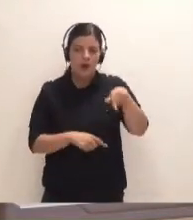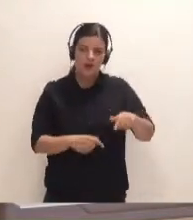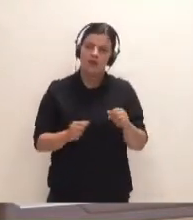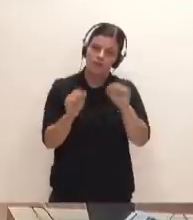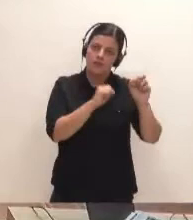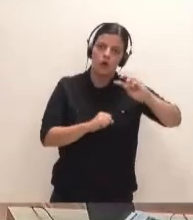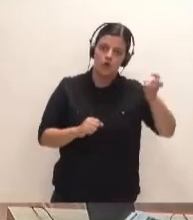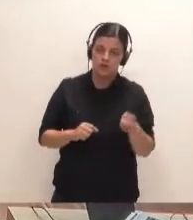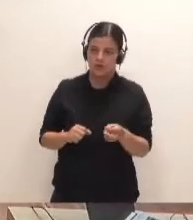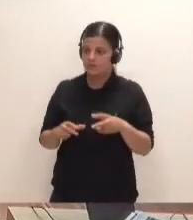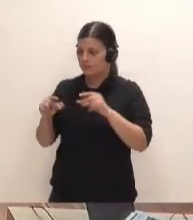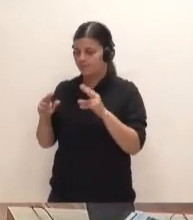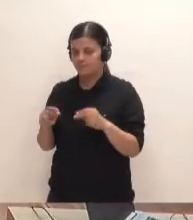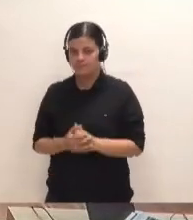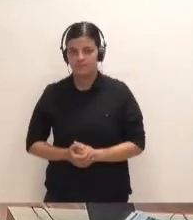Señora Vela, por favor.